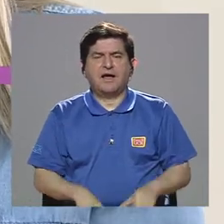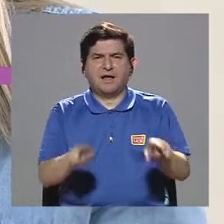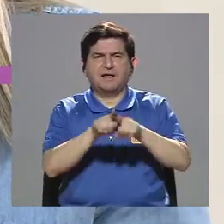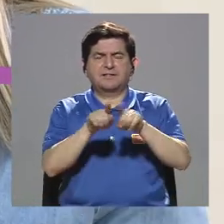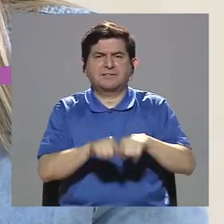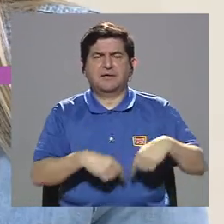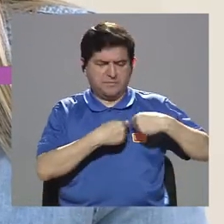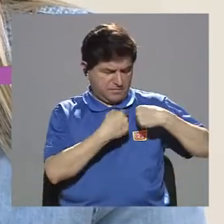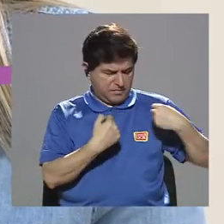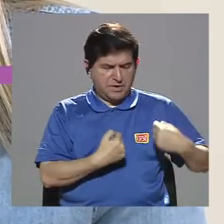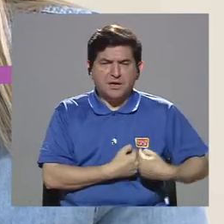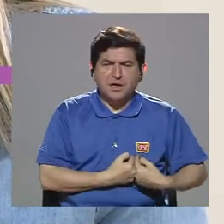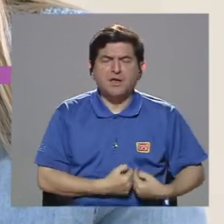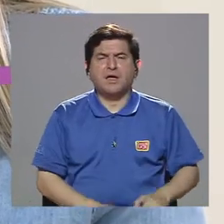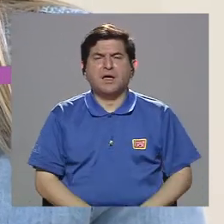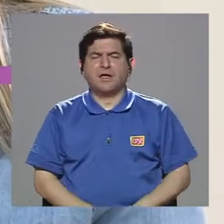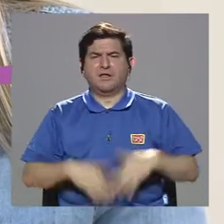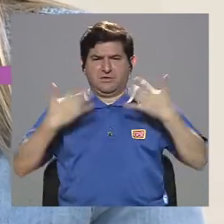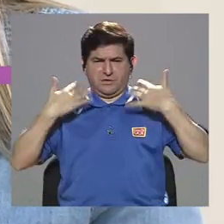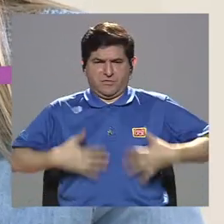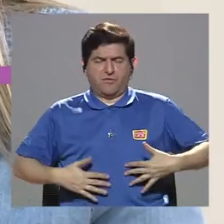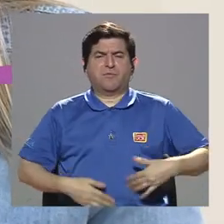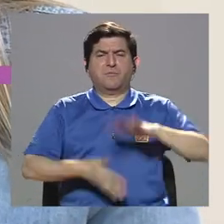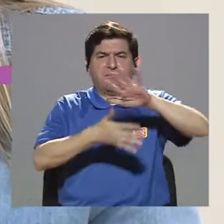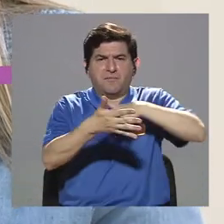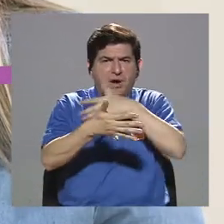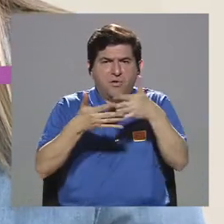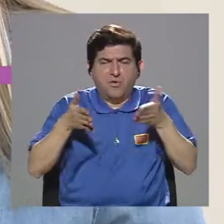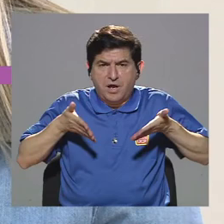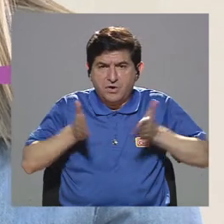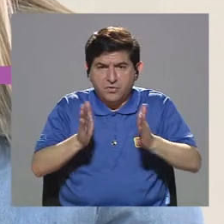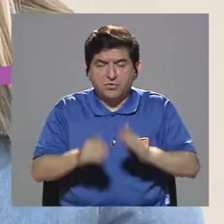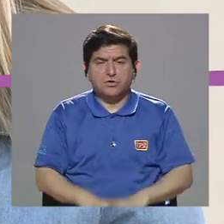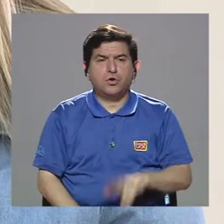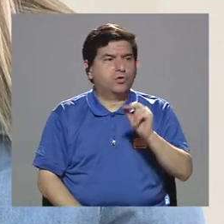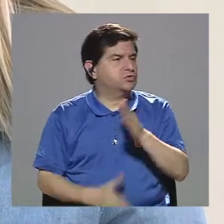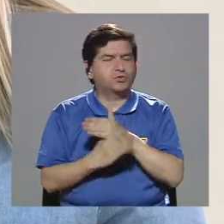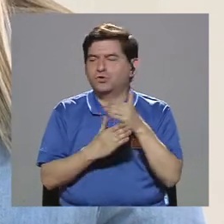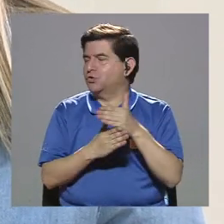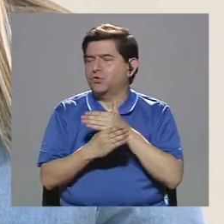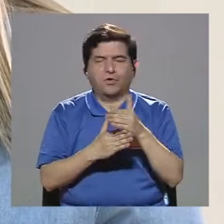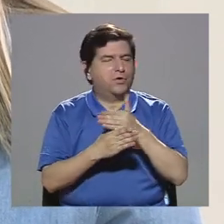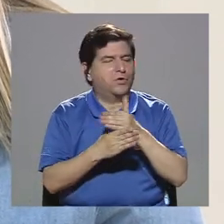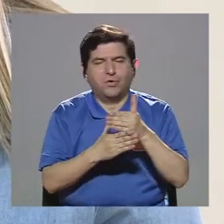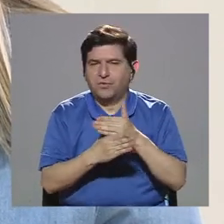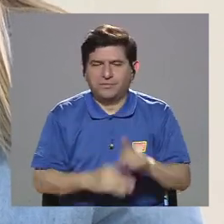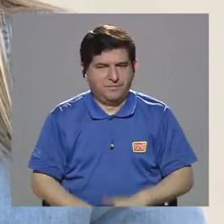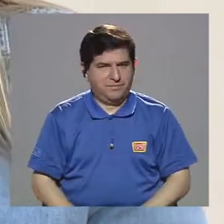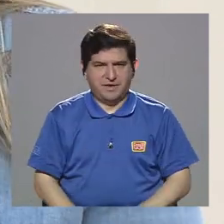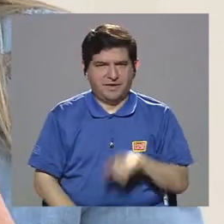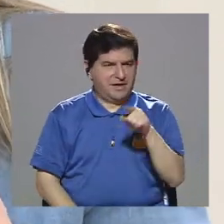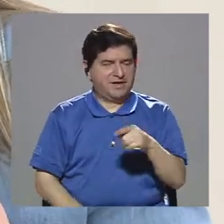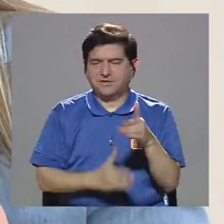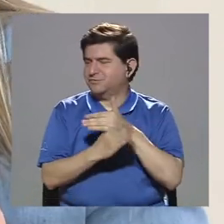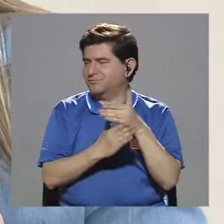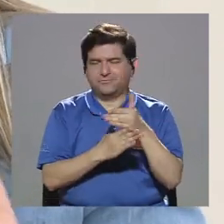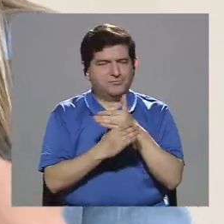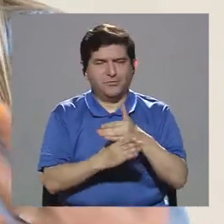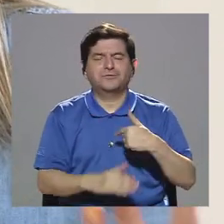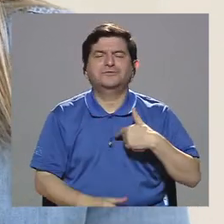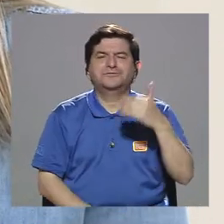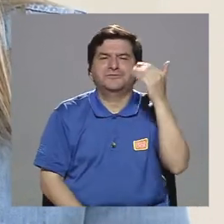los horarios de nuestras hijas e hijos, no se comparten, no se comparten. Yo sé,